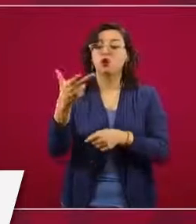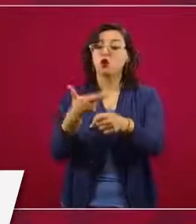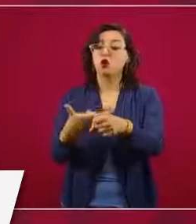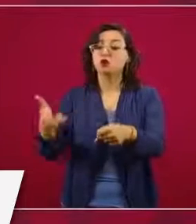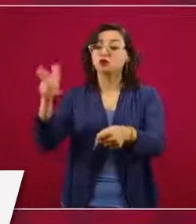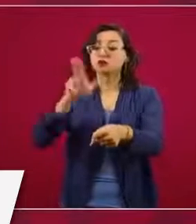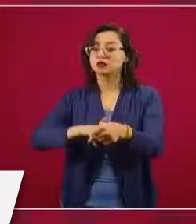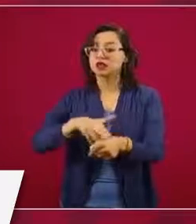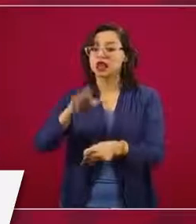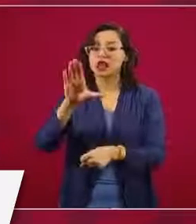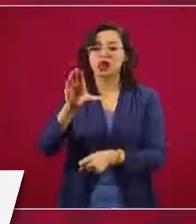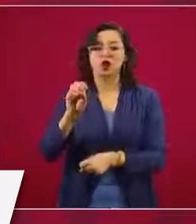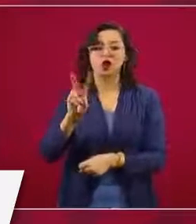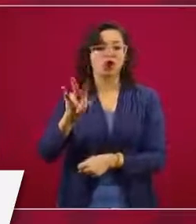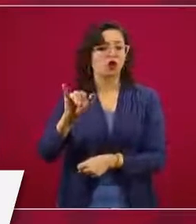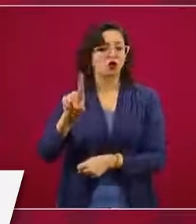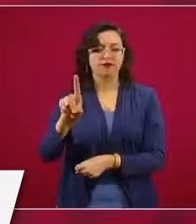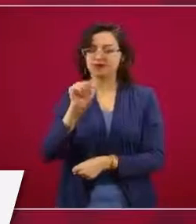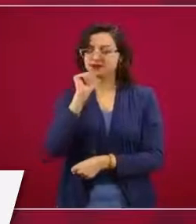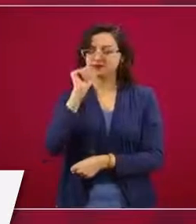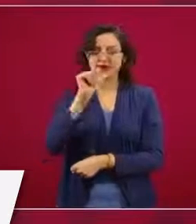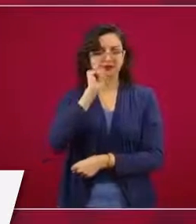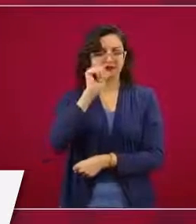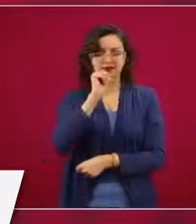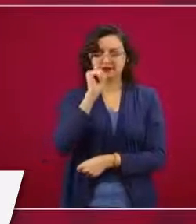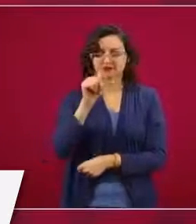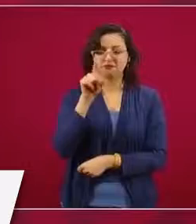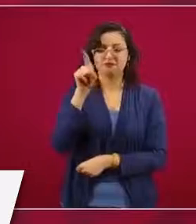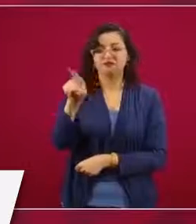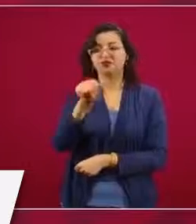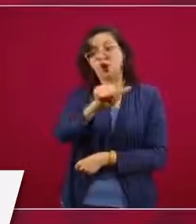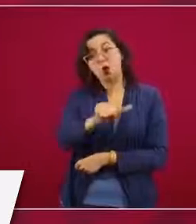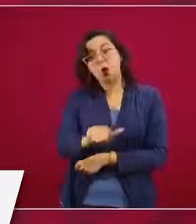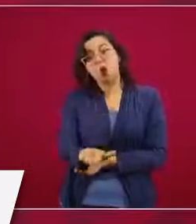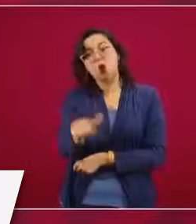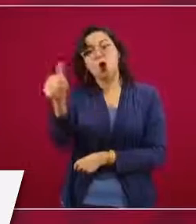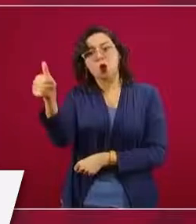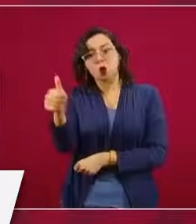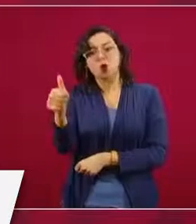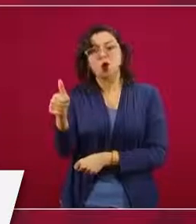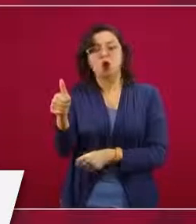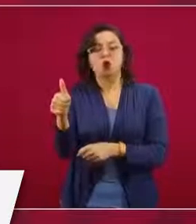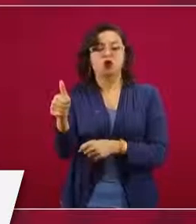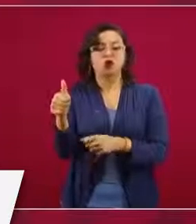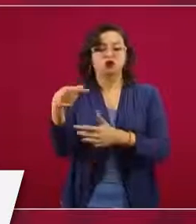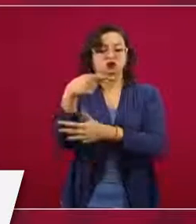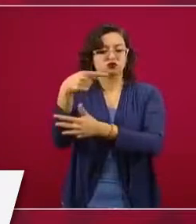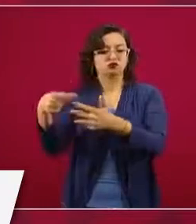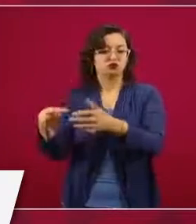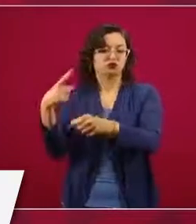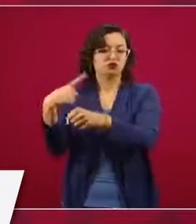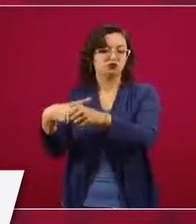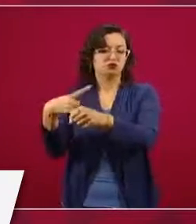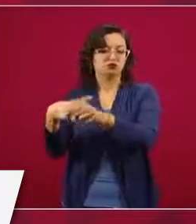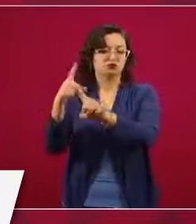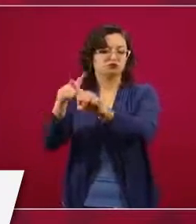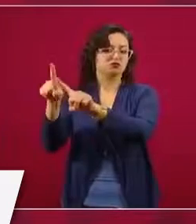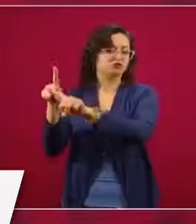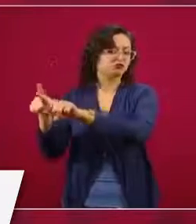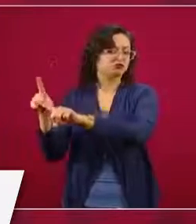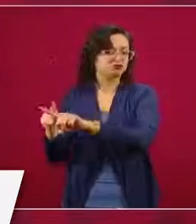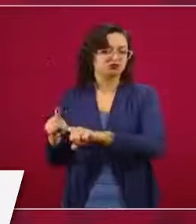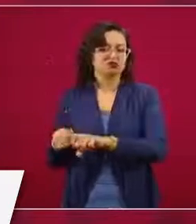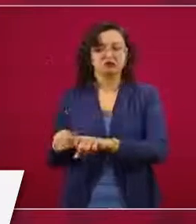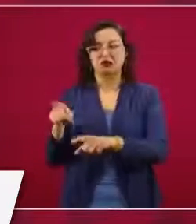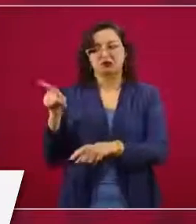en hospitales COVID, sino atender